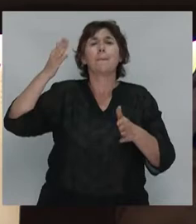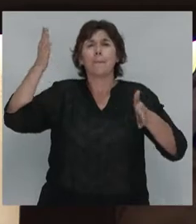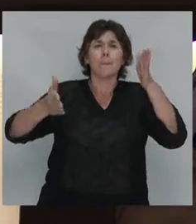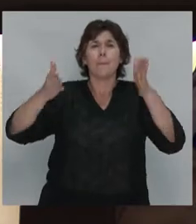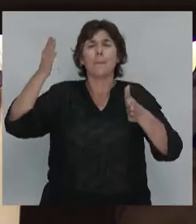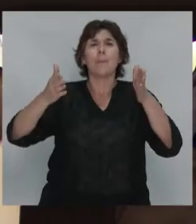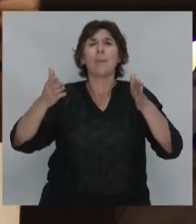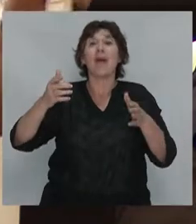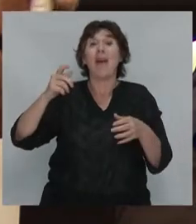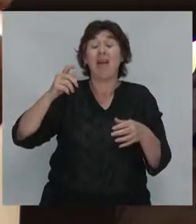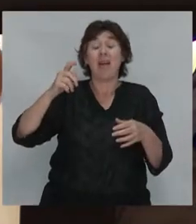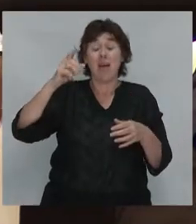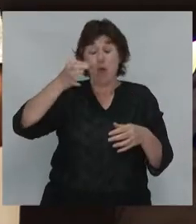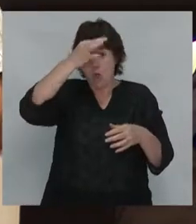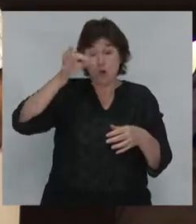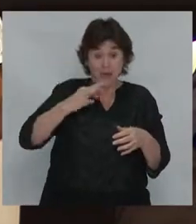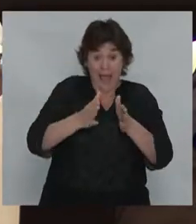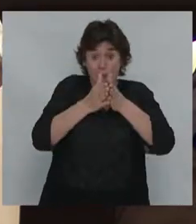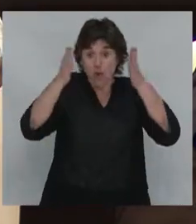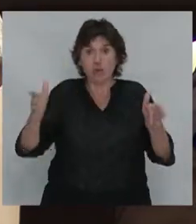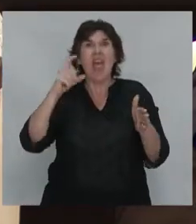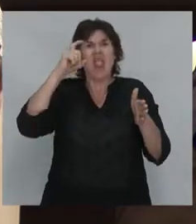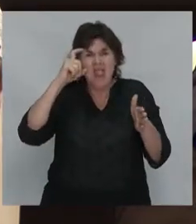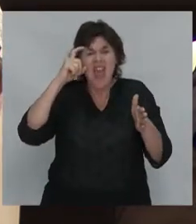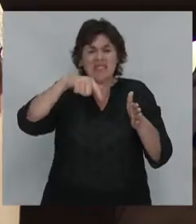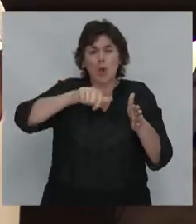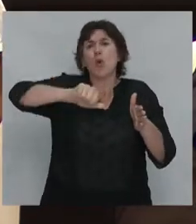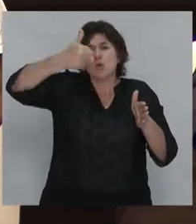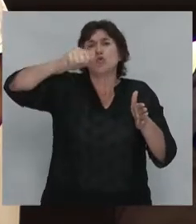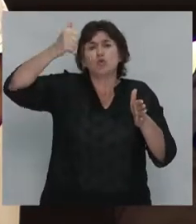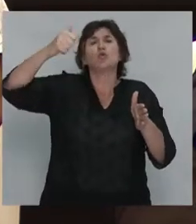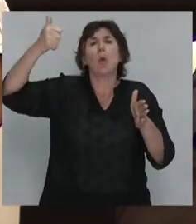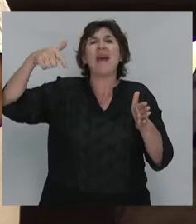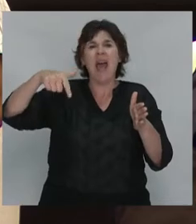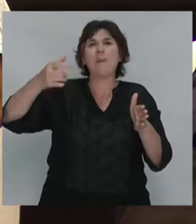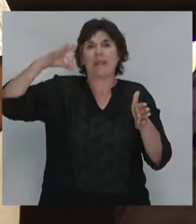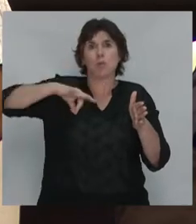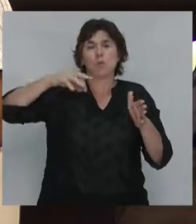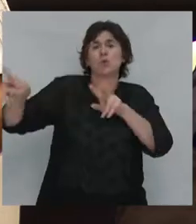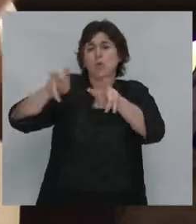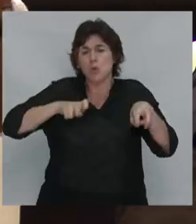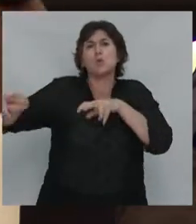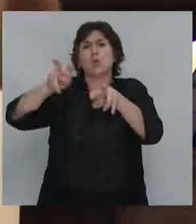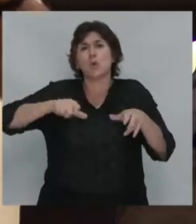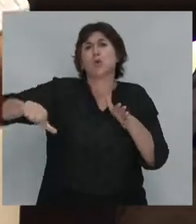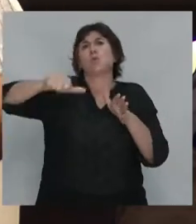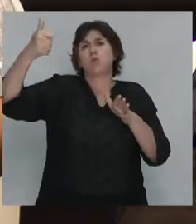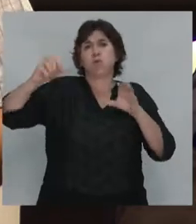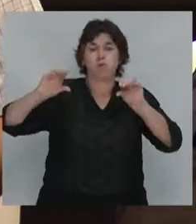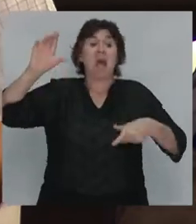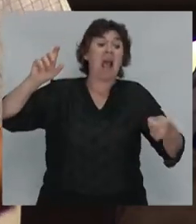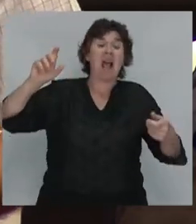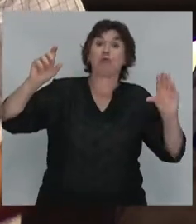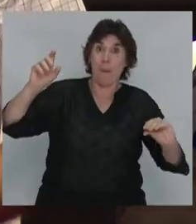10 de los 12 años del gobierno que terminó hace muy poco en la década ganada. Y ¿saben quién